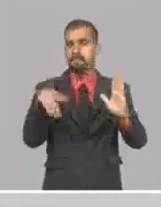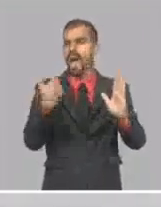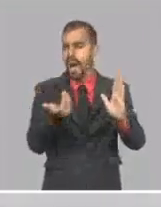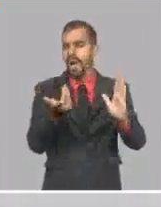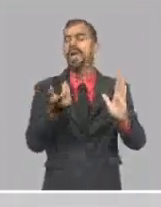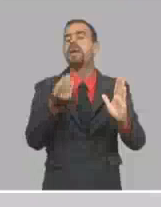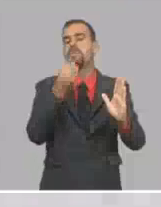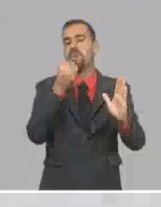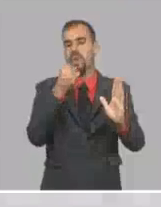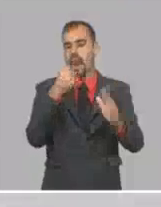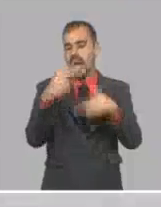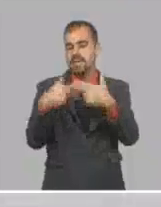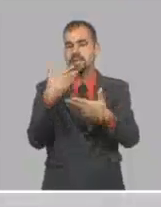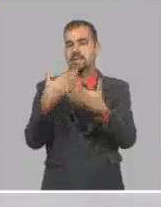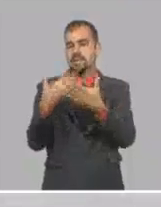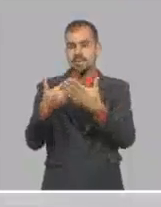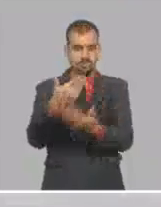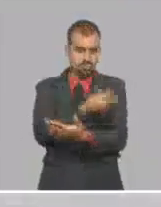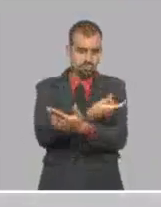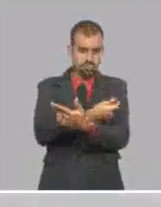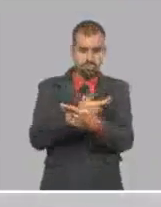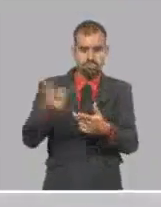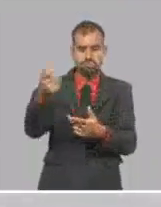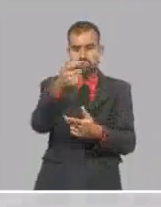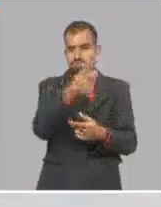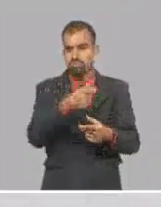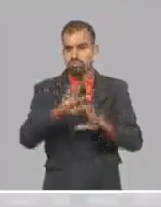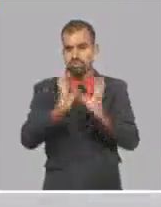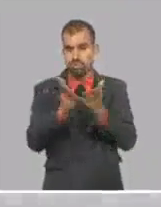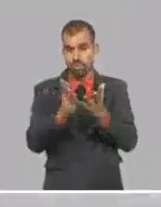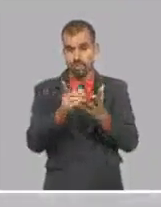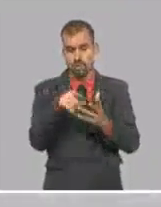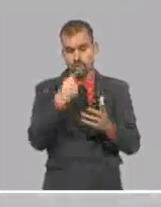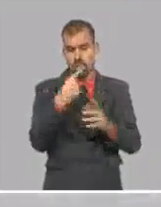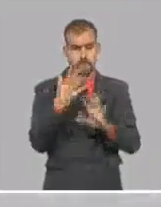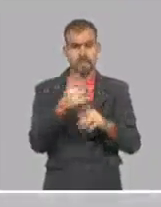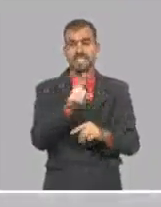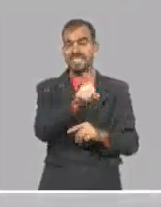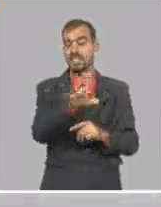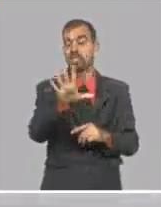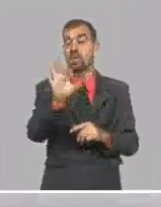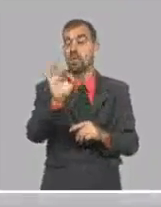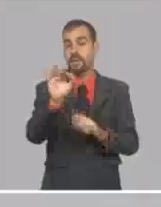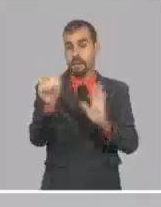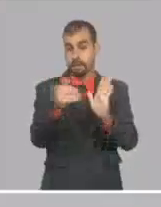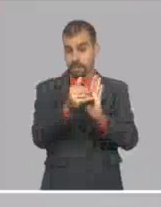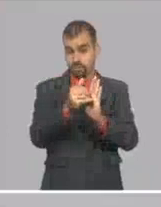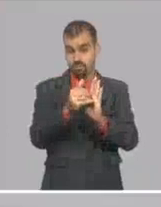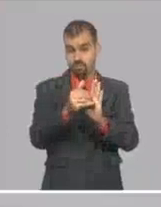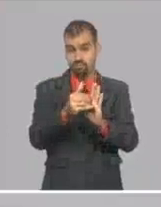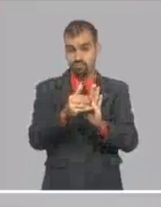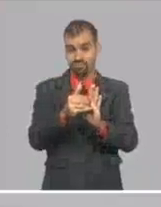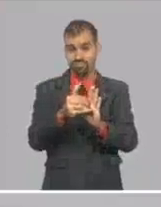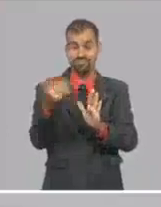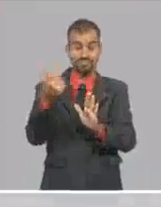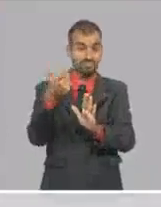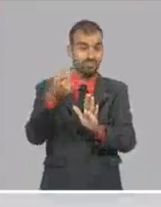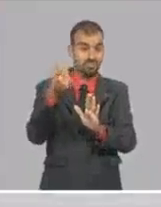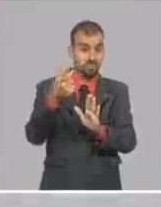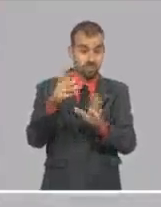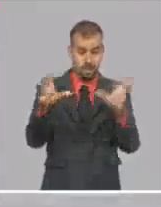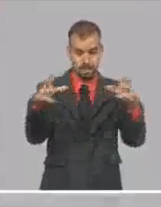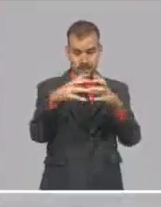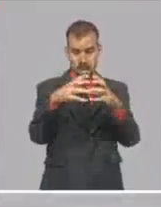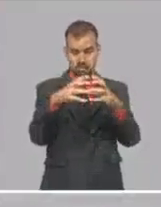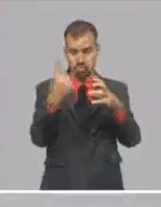transcurriendo. Nosotros debemos dar un salto a 150 mil dosis por lote en el entorno del